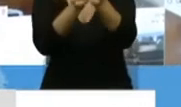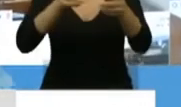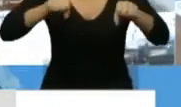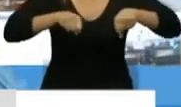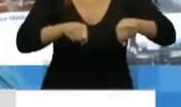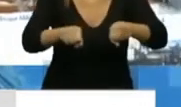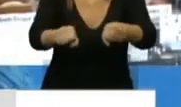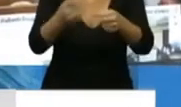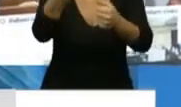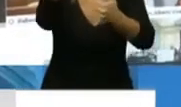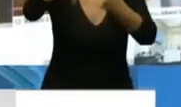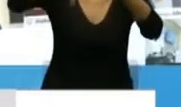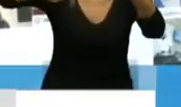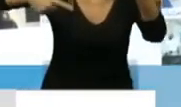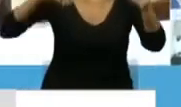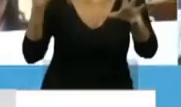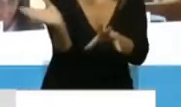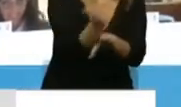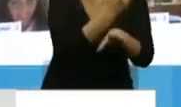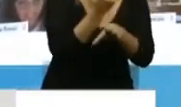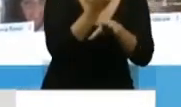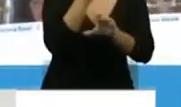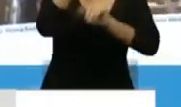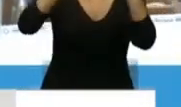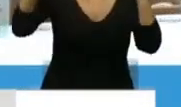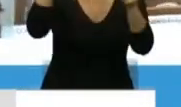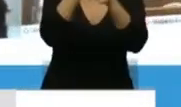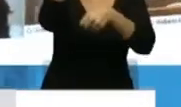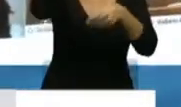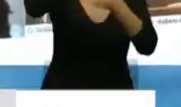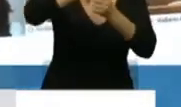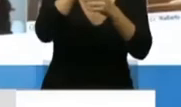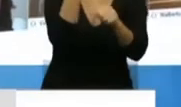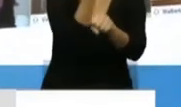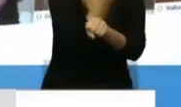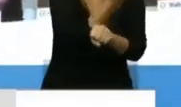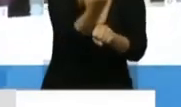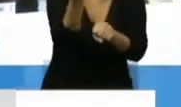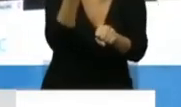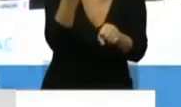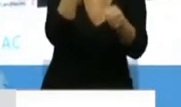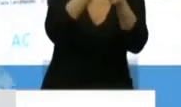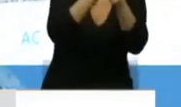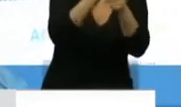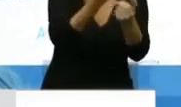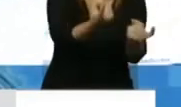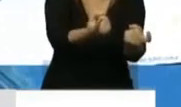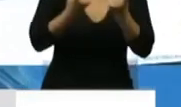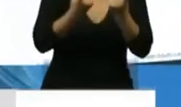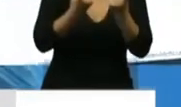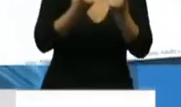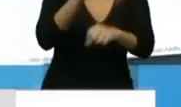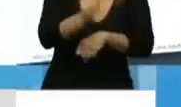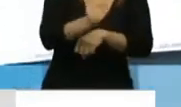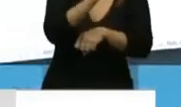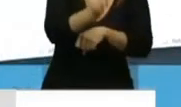Para todos ellos y para todos los trabajadores que desarrollan cada una de las actividades esenciales que nos